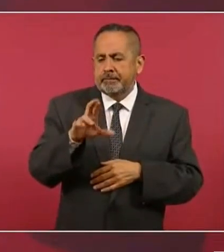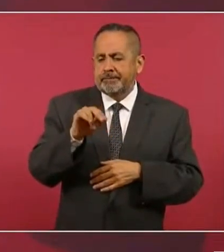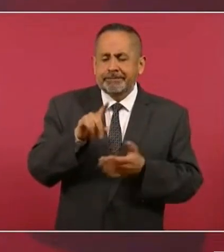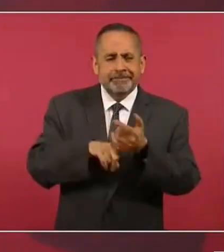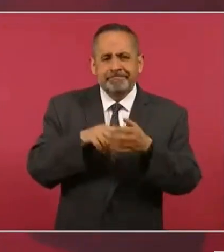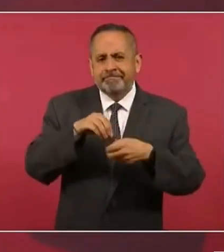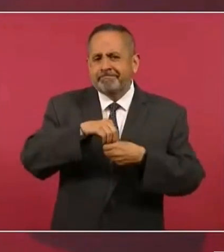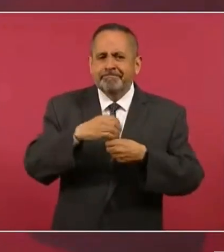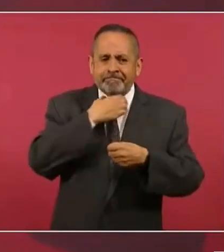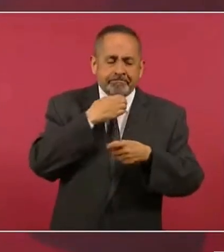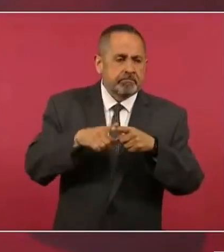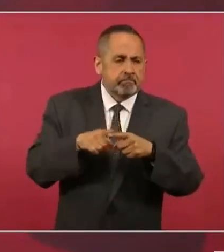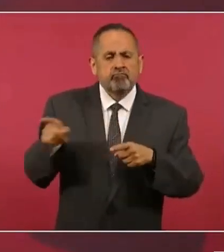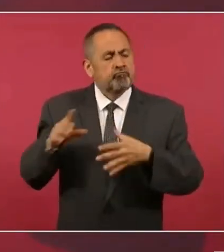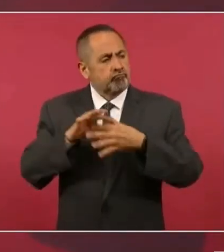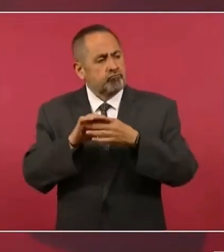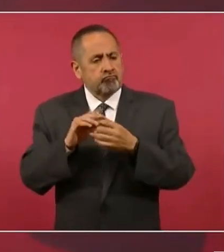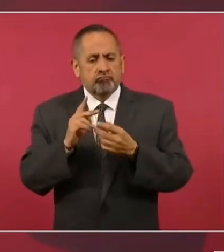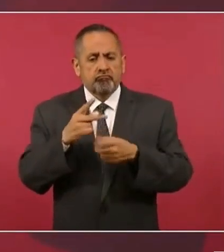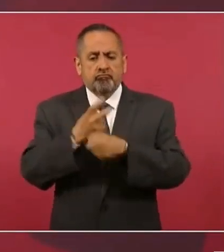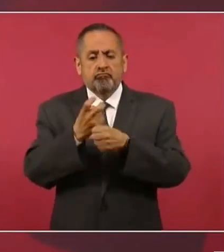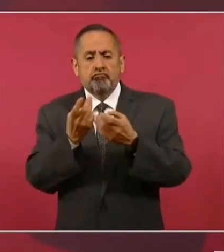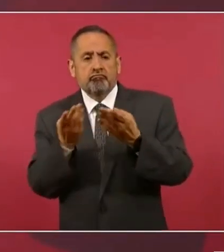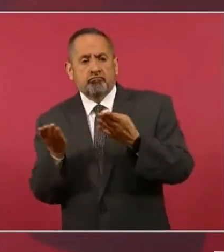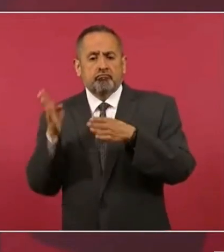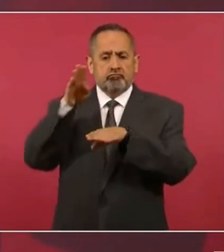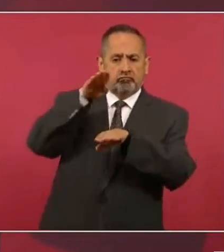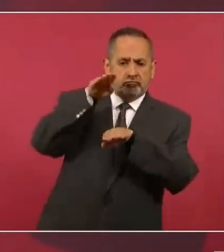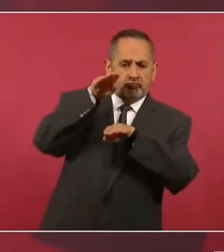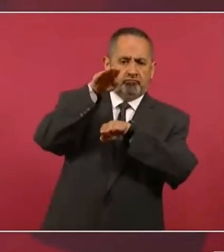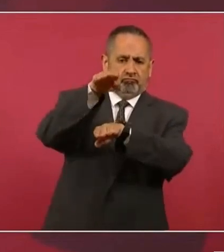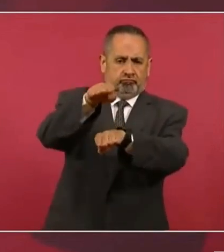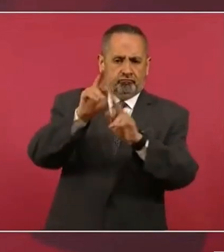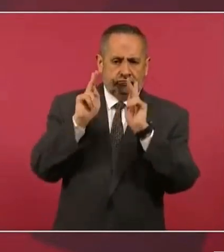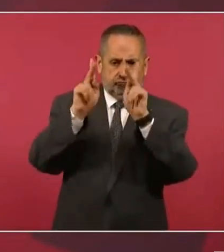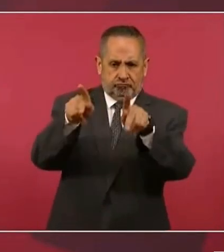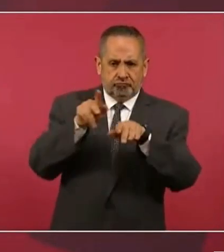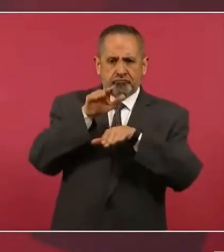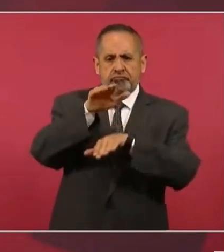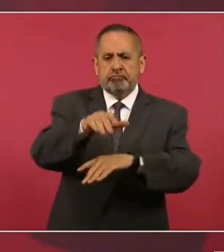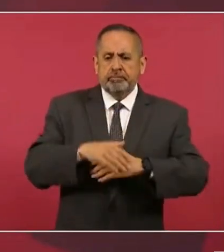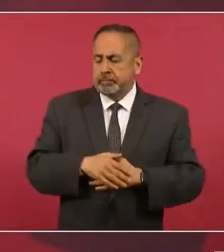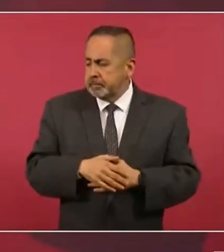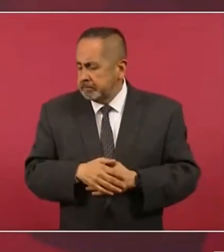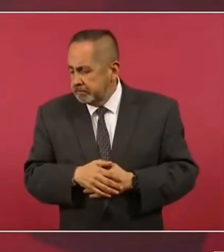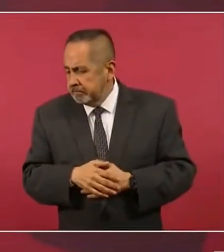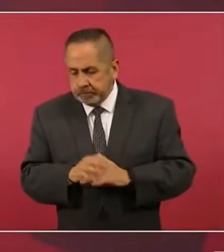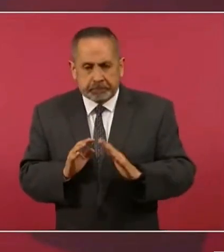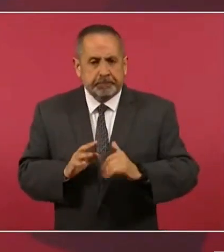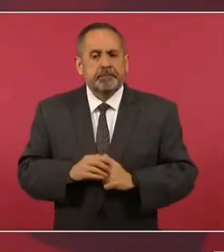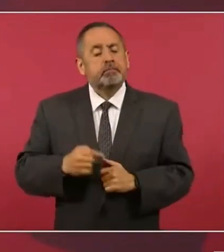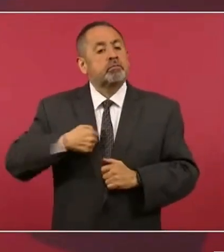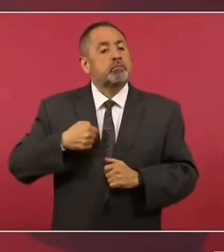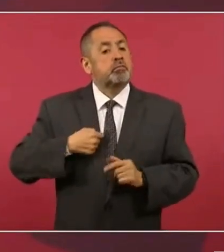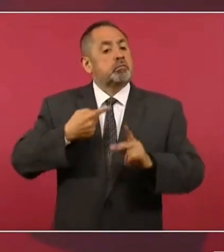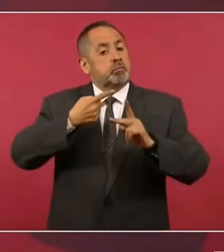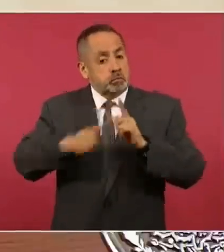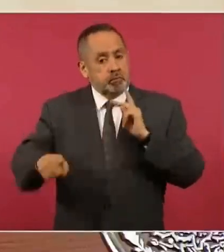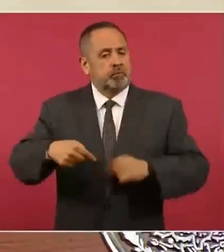piso y demás, entonces llego a la jefatura de gobierno e